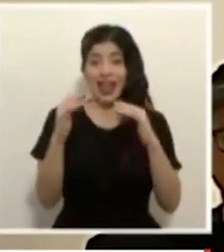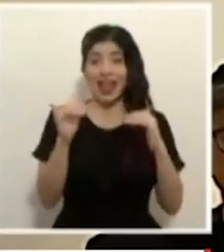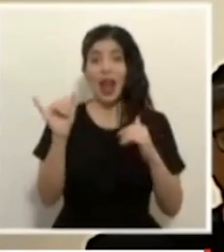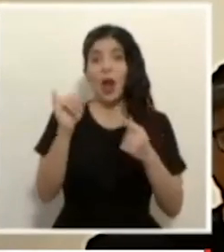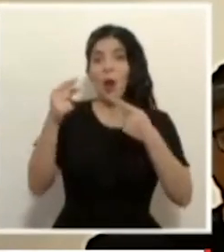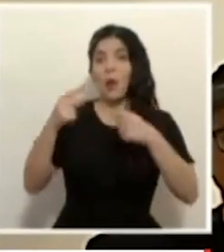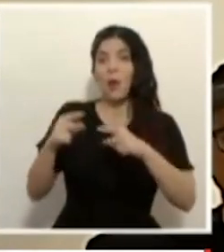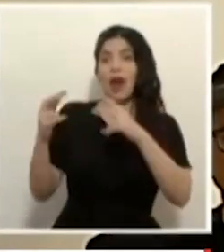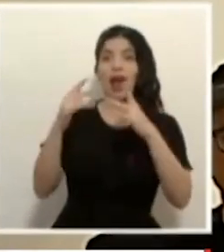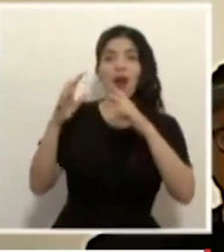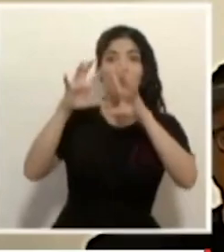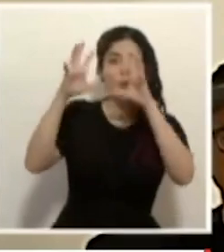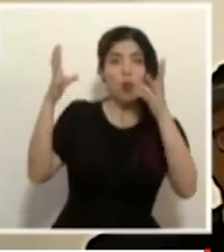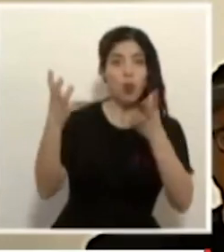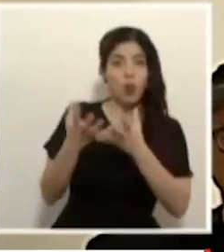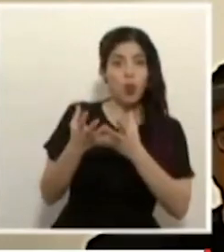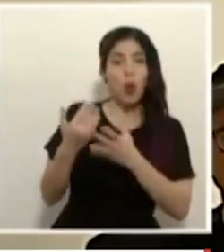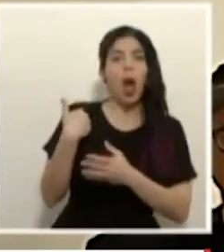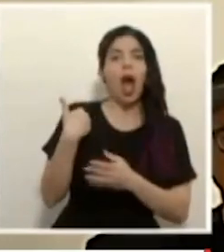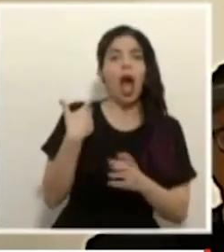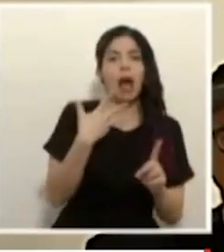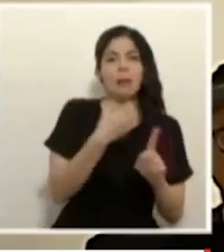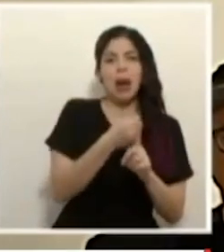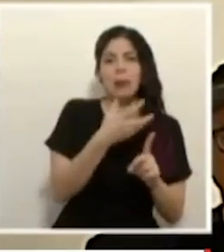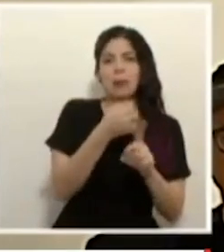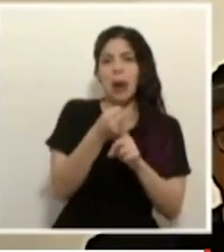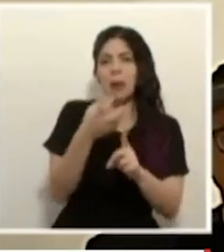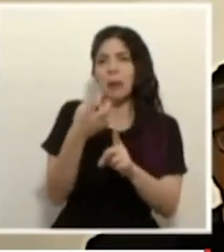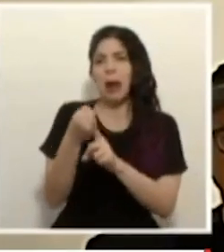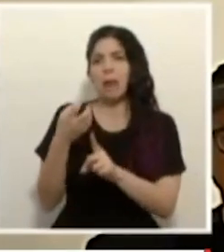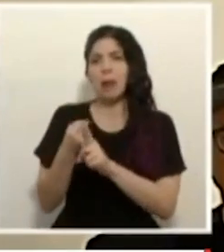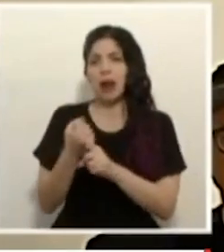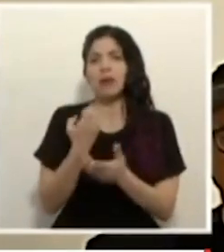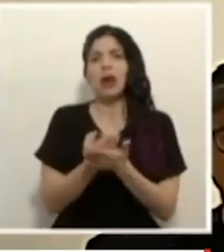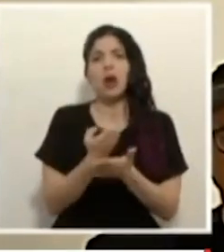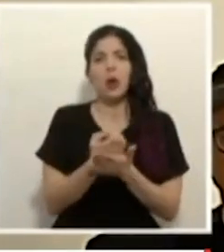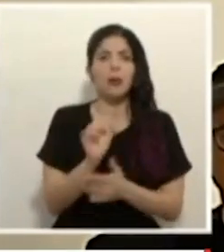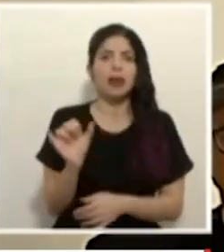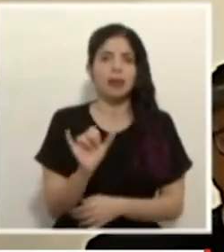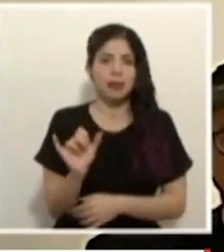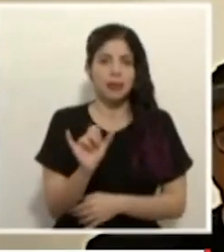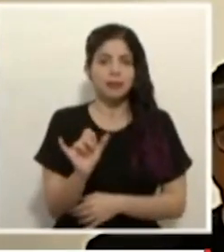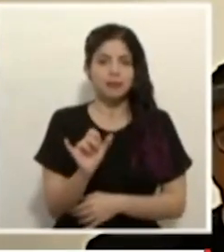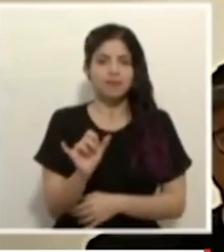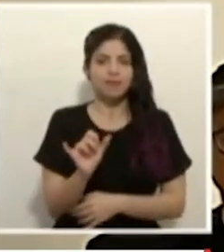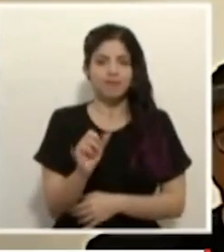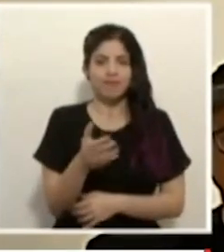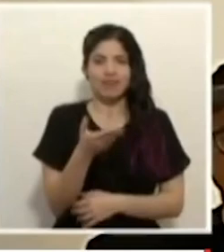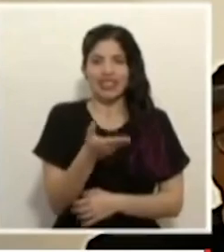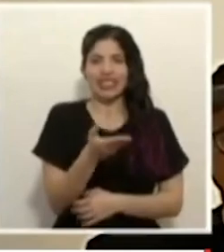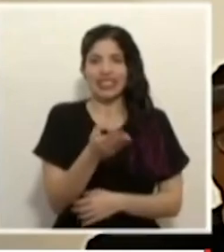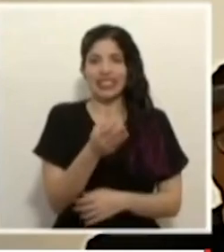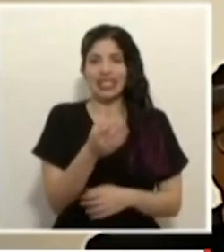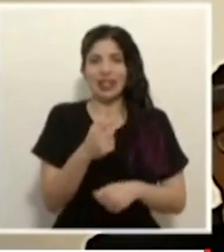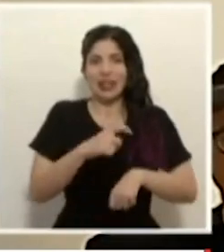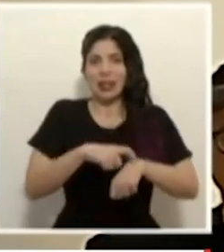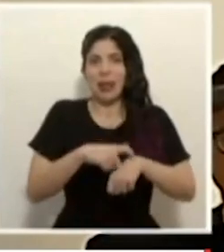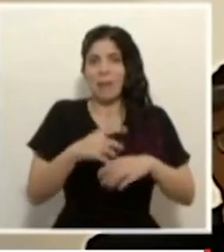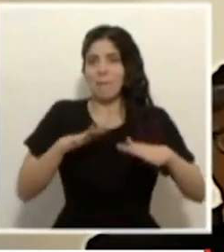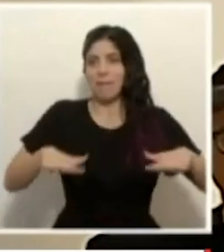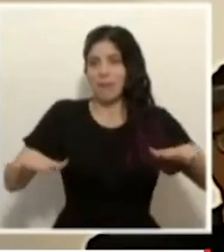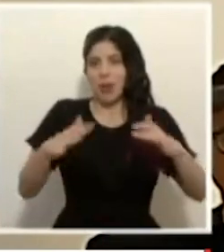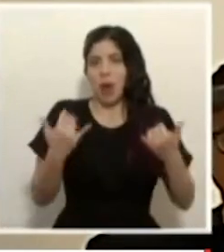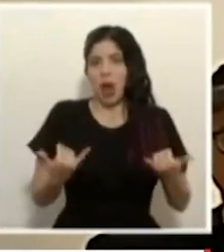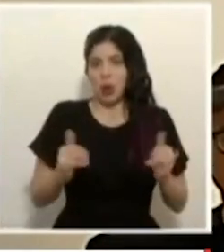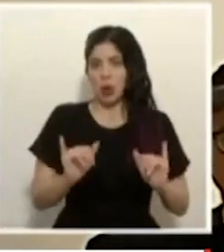mundial, tenemos afectaciones severas en nuestra economía. Ese es el tipo de tiempo que vivimos.